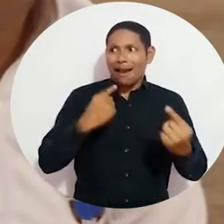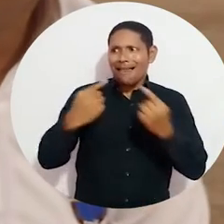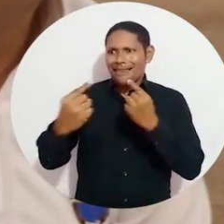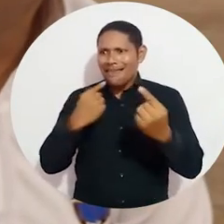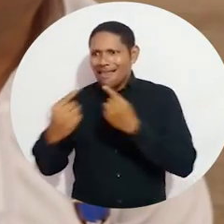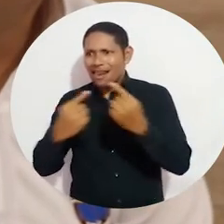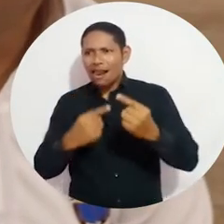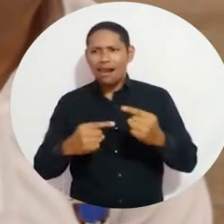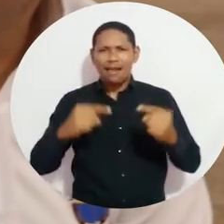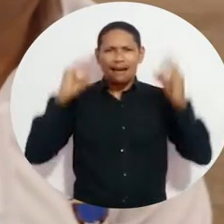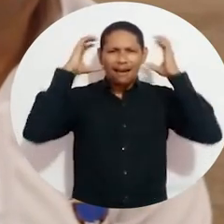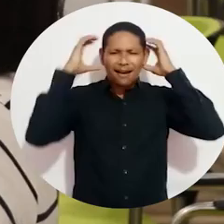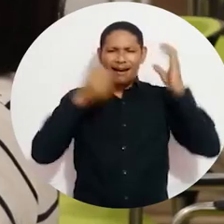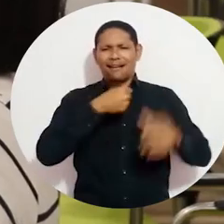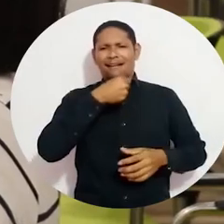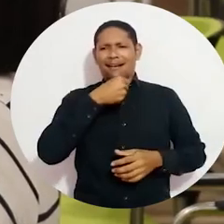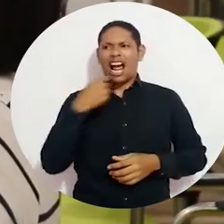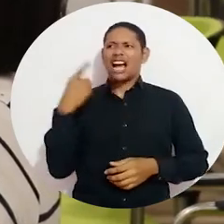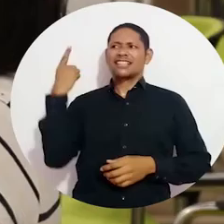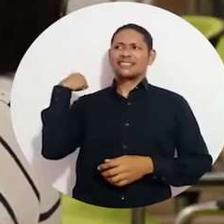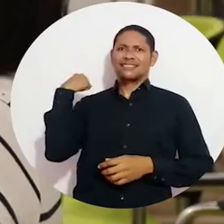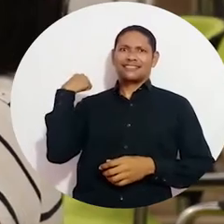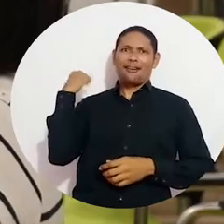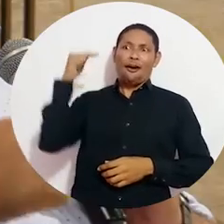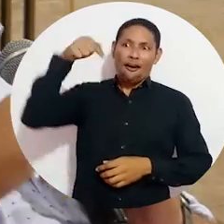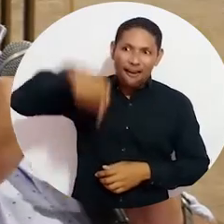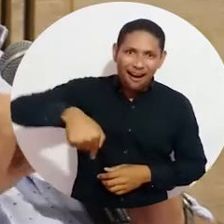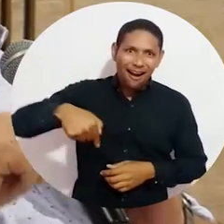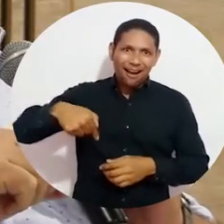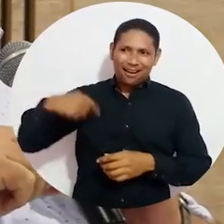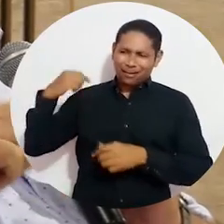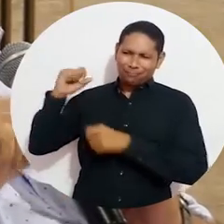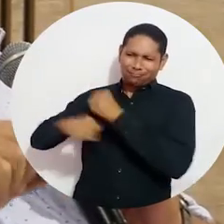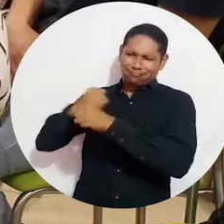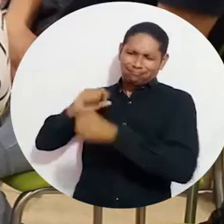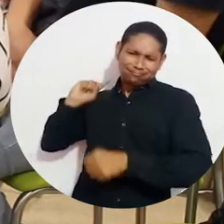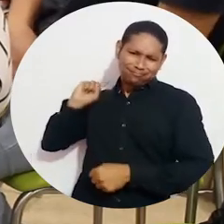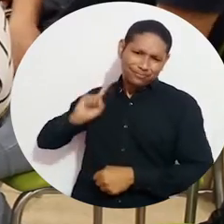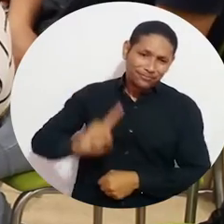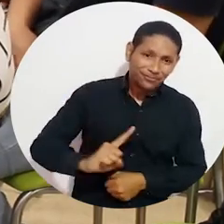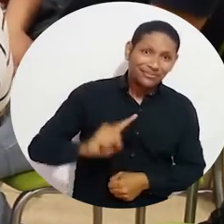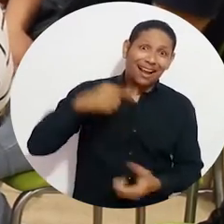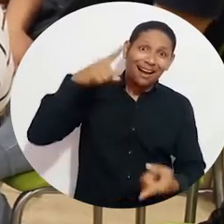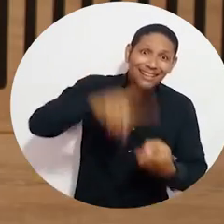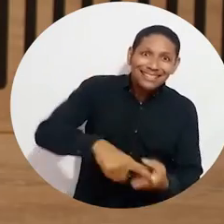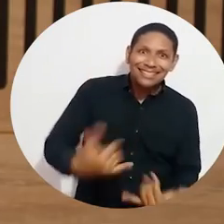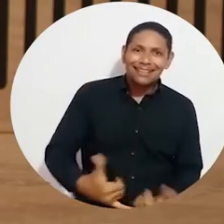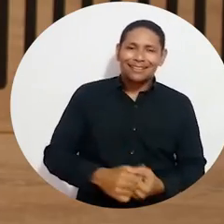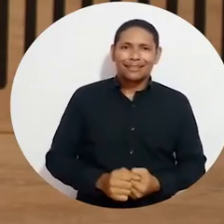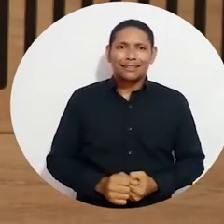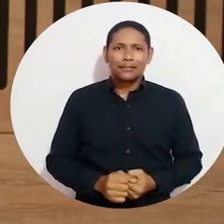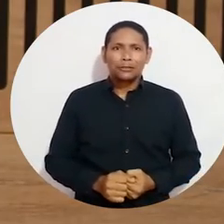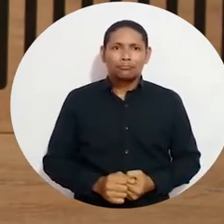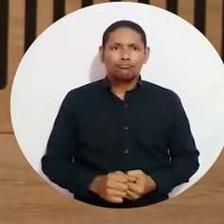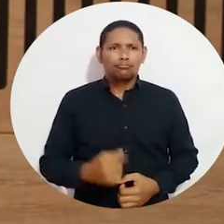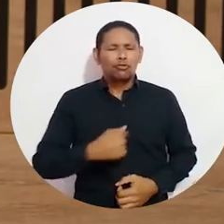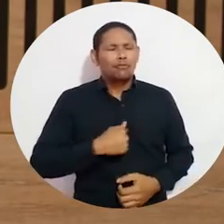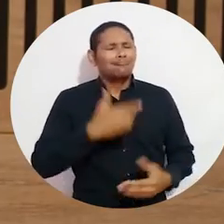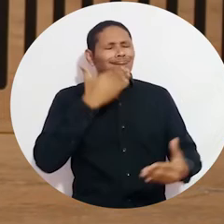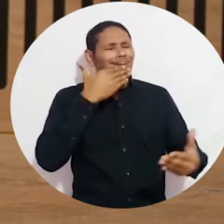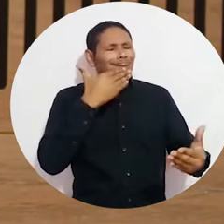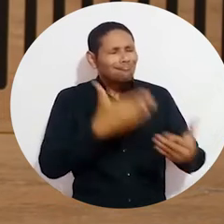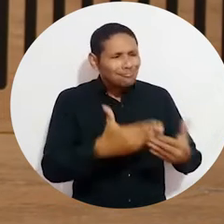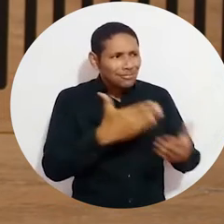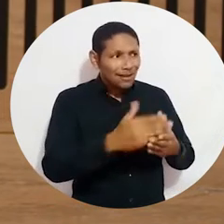También se realizó el conversatorio La Radio Ayer y Hoy, donde se hicieron reconocimientos a tres maestros de la Radio Samaria. Estoy muy agradecido